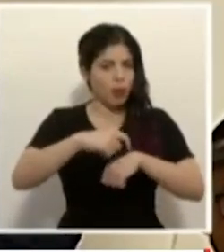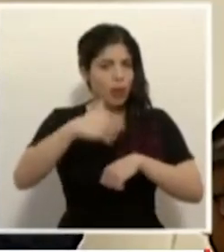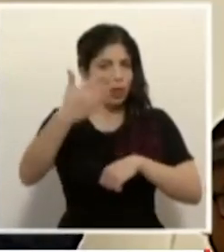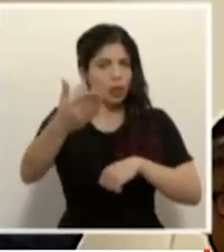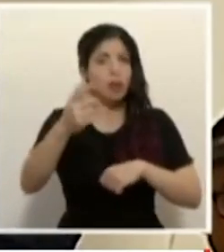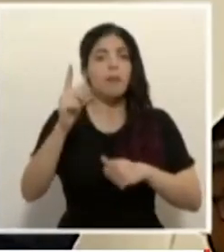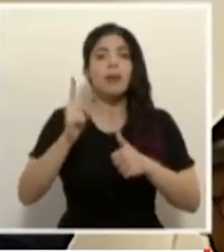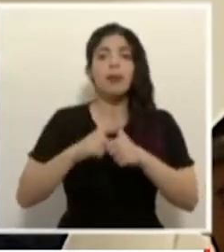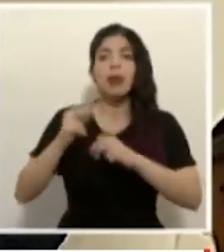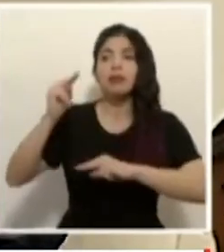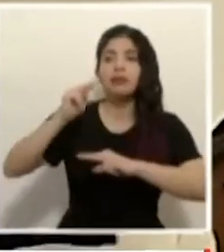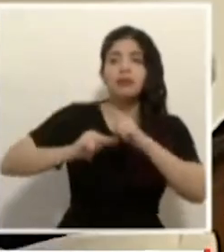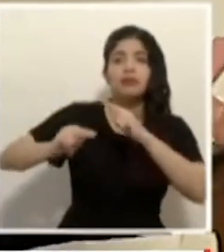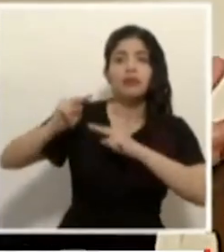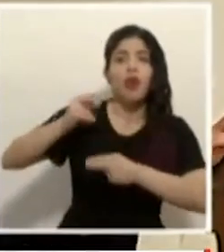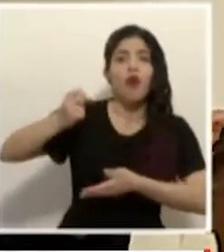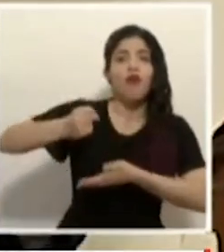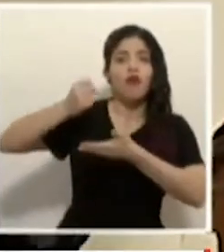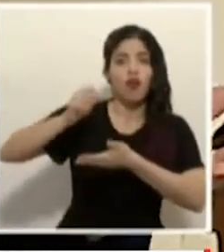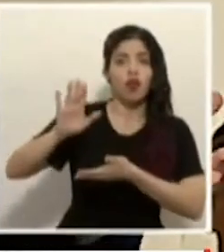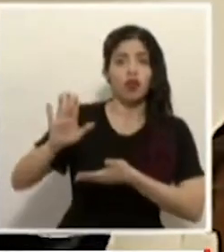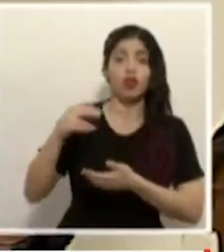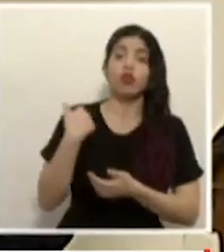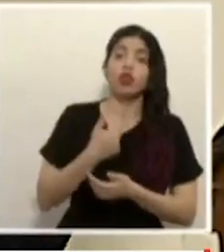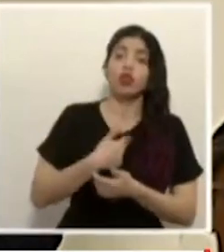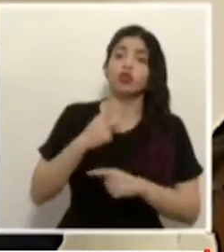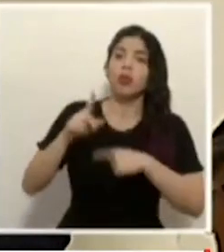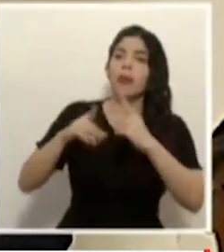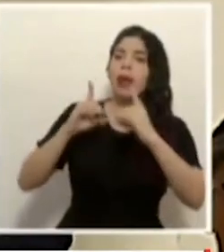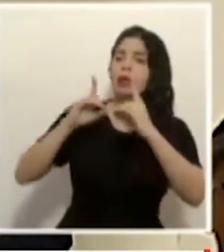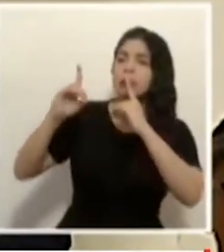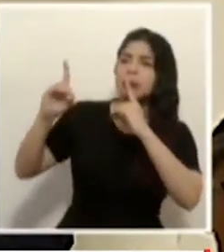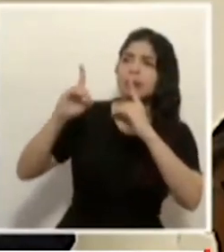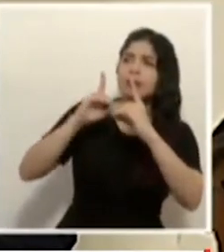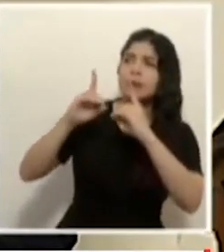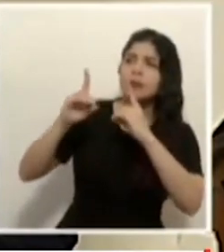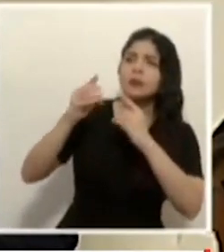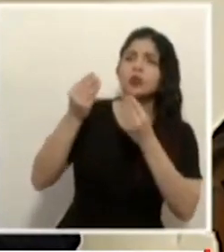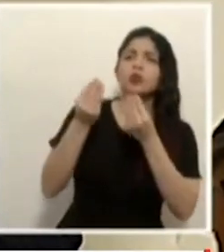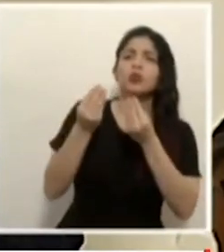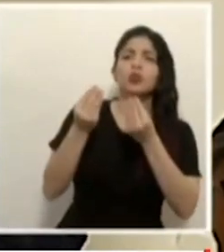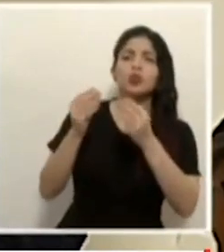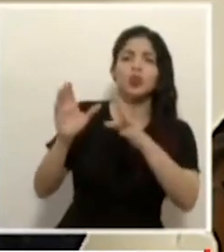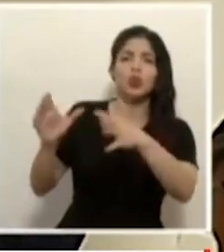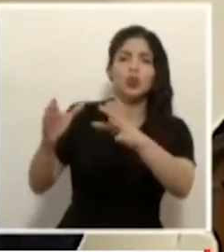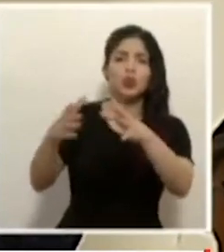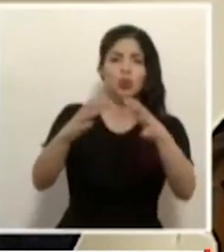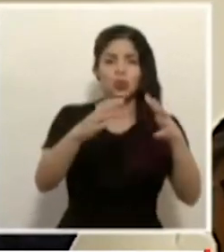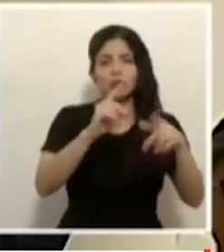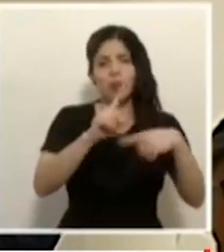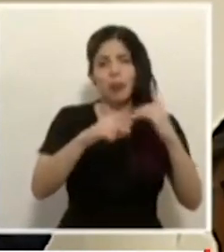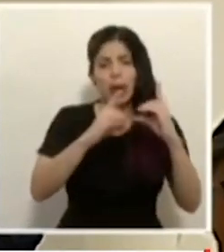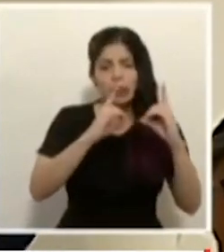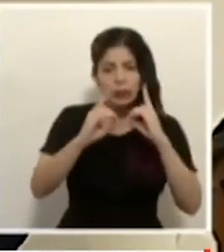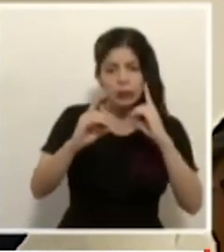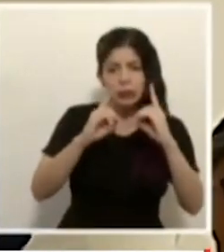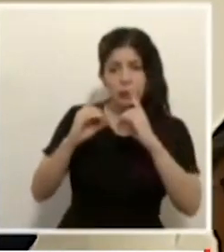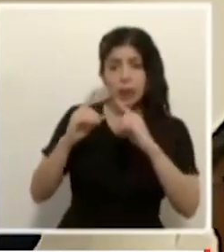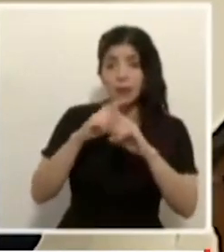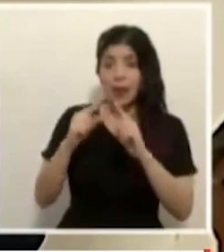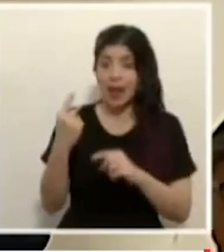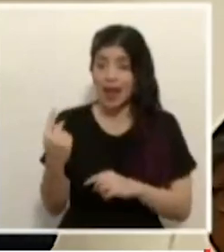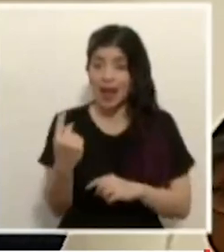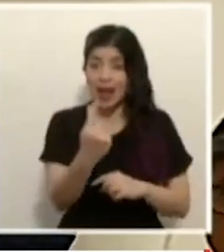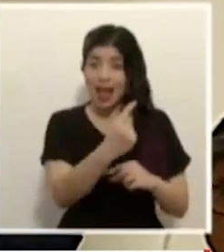negociación del fondo. En la cual escucharemos y dialogaremos con muchos sectores. Pero cada sector